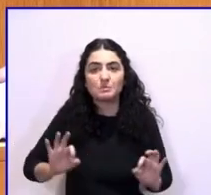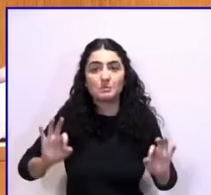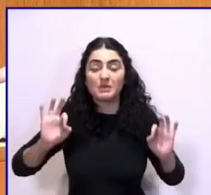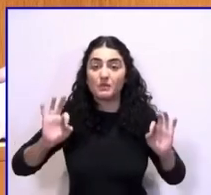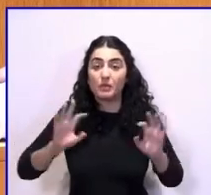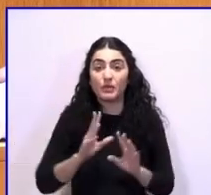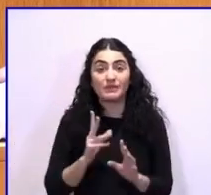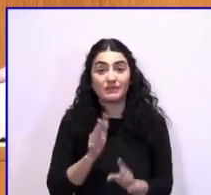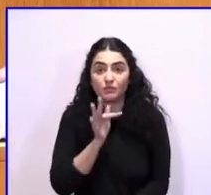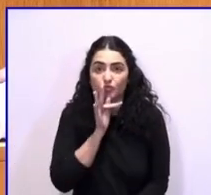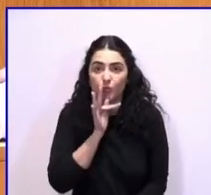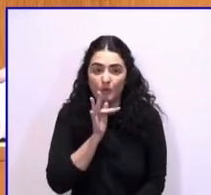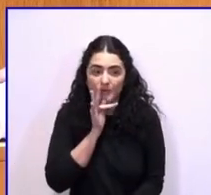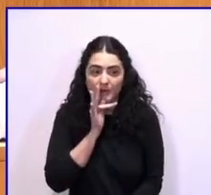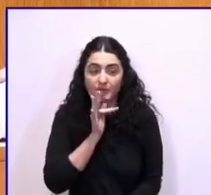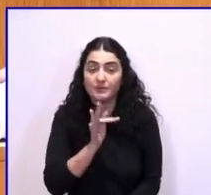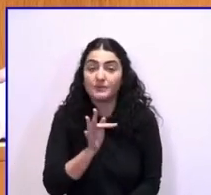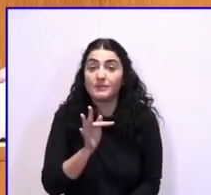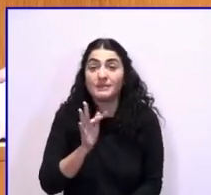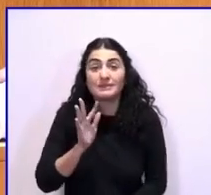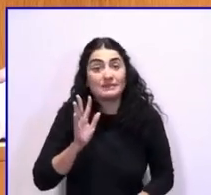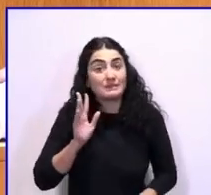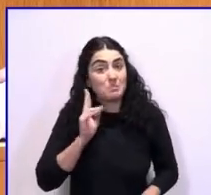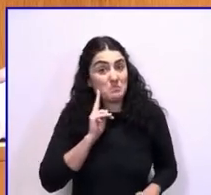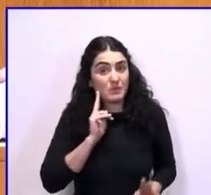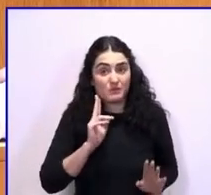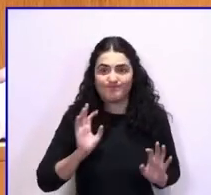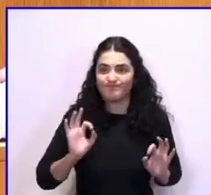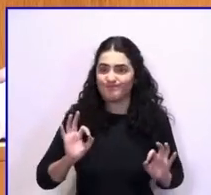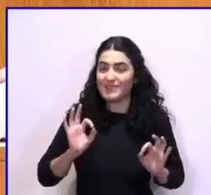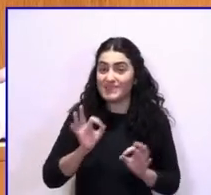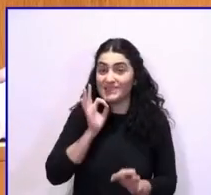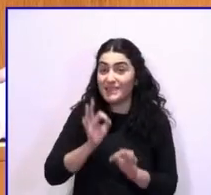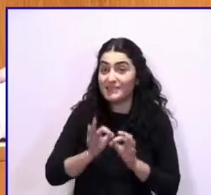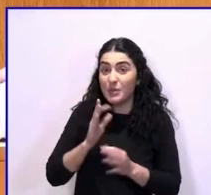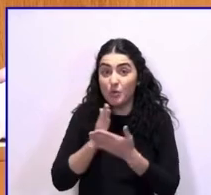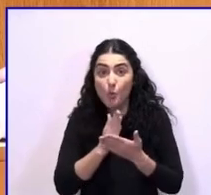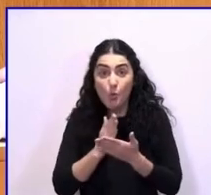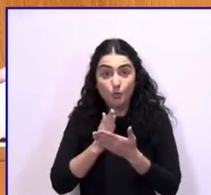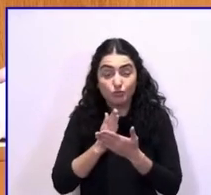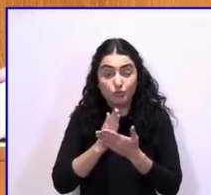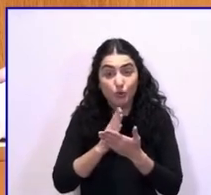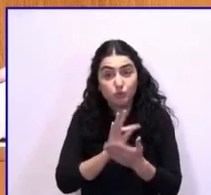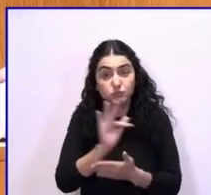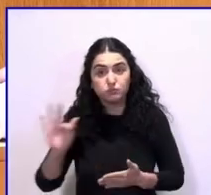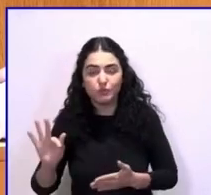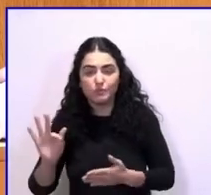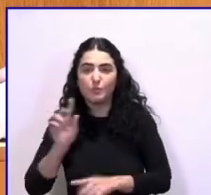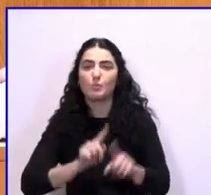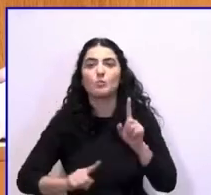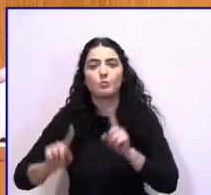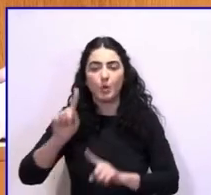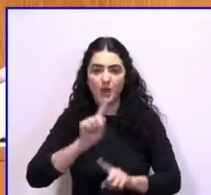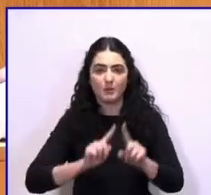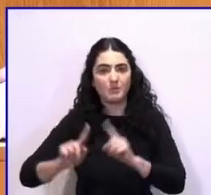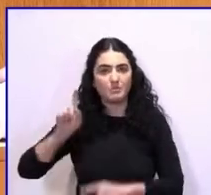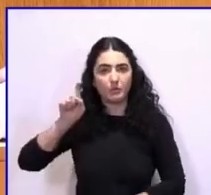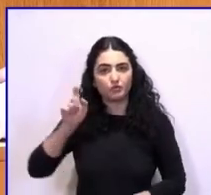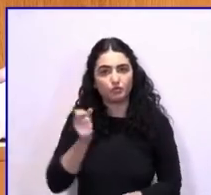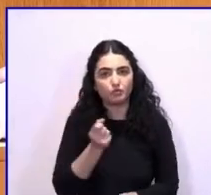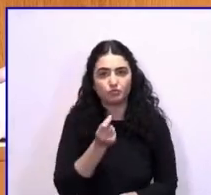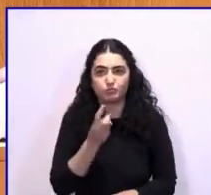existiendo. Nos tememos que en septiembre del próximo curso otra vez haya problemas de profesorado en La Rioja.